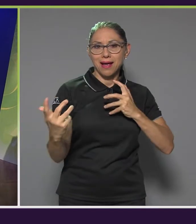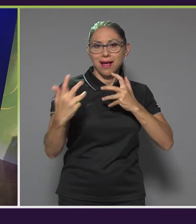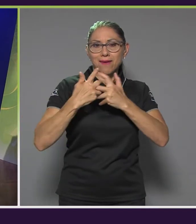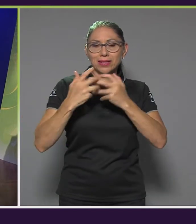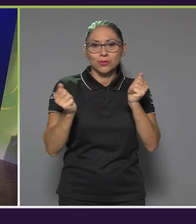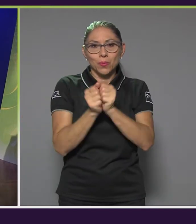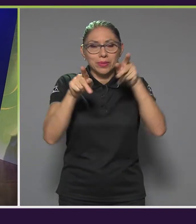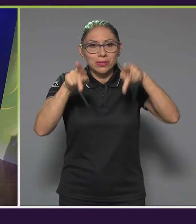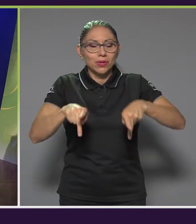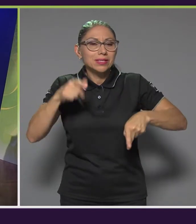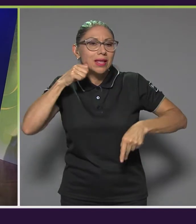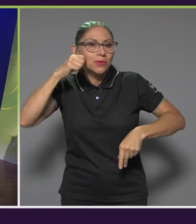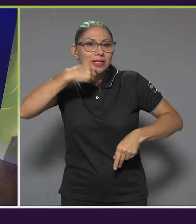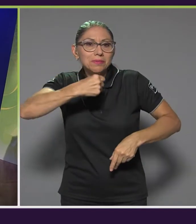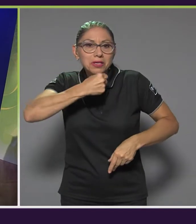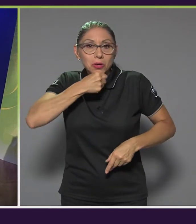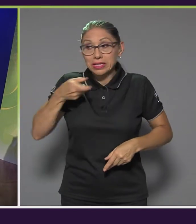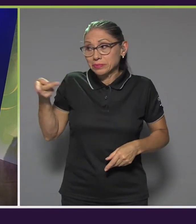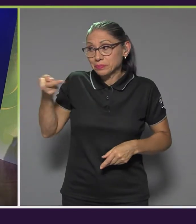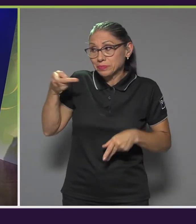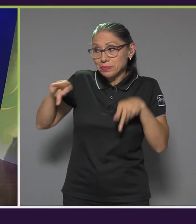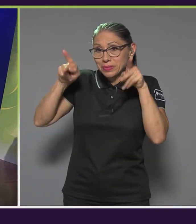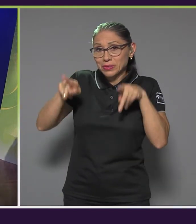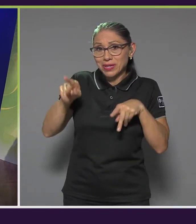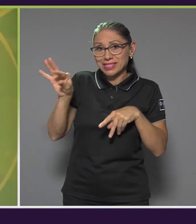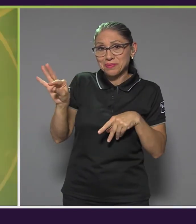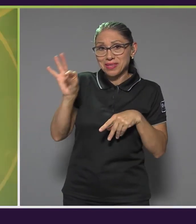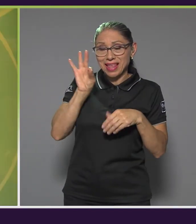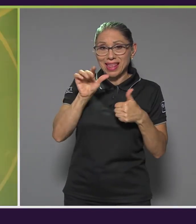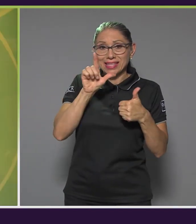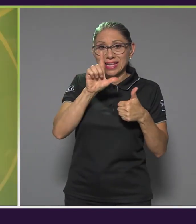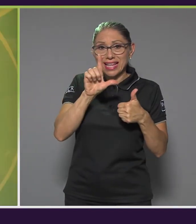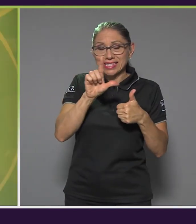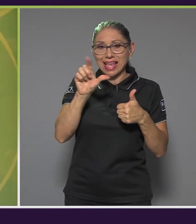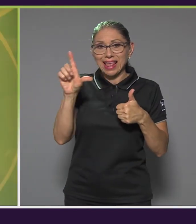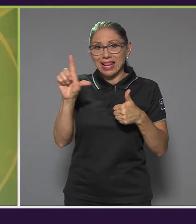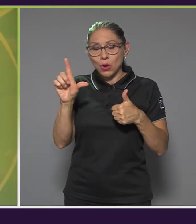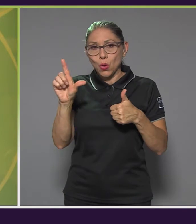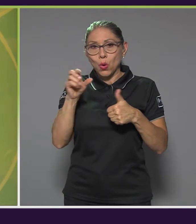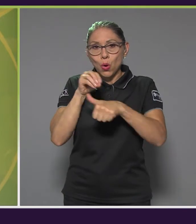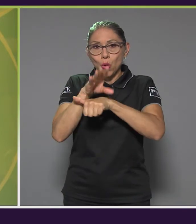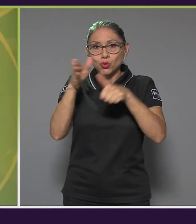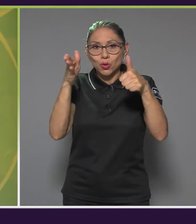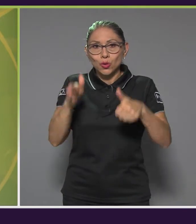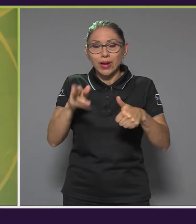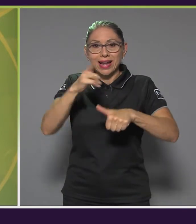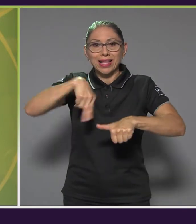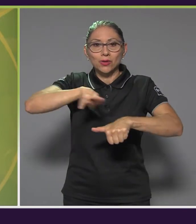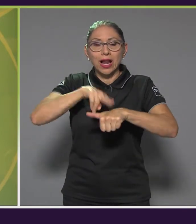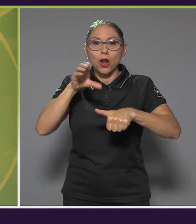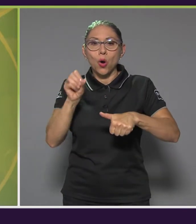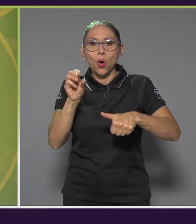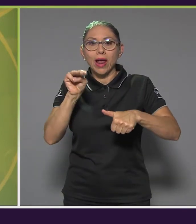son nuestras invitadas aquí en el set para hablar de este tema, Lex Zaira León, consultora nacional de la OMS y de la OPS y